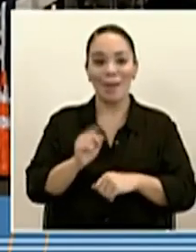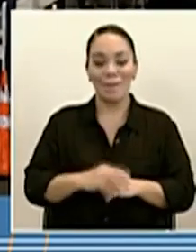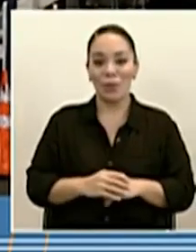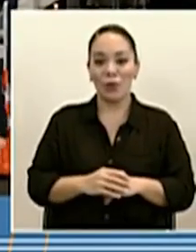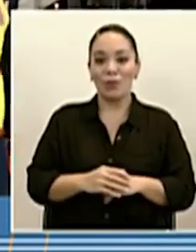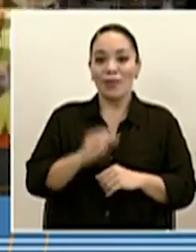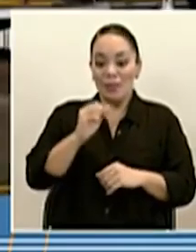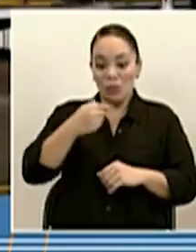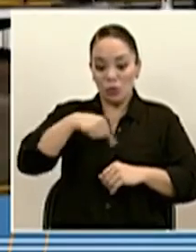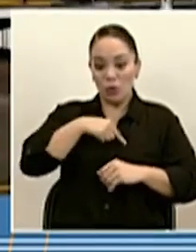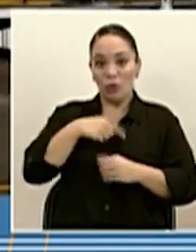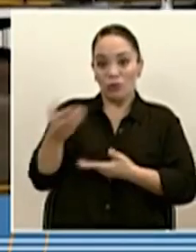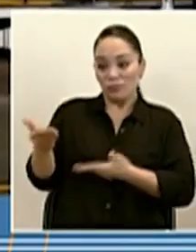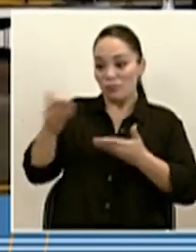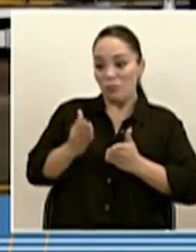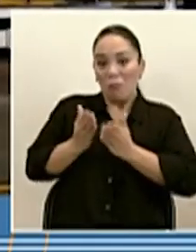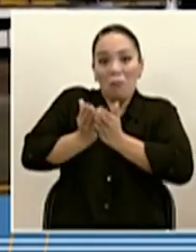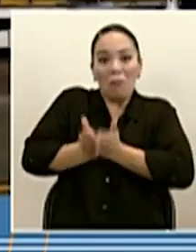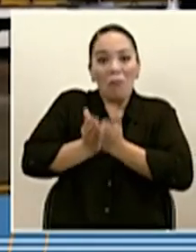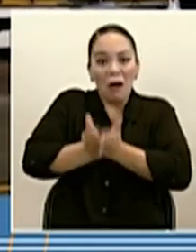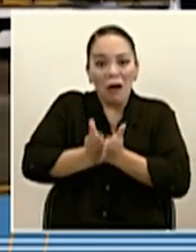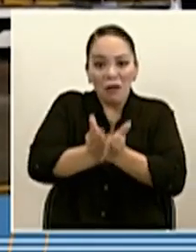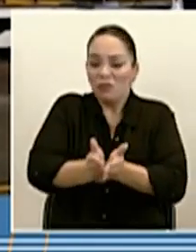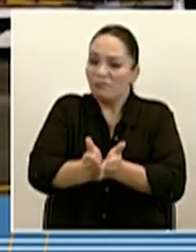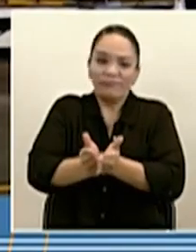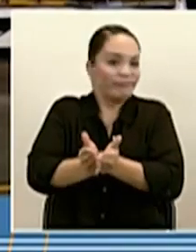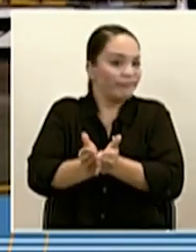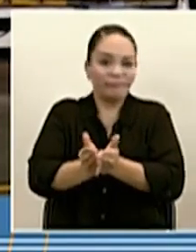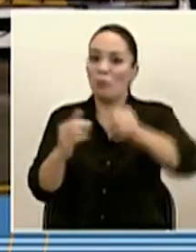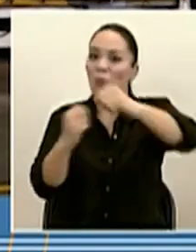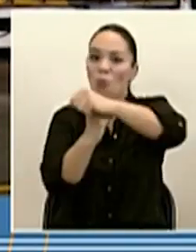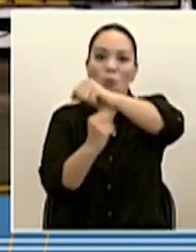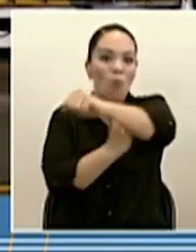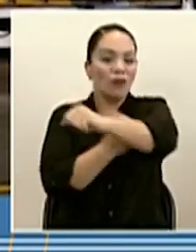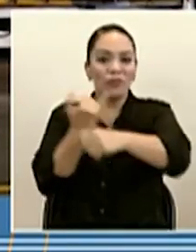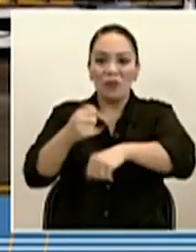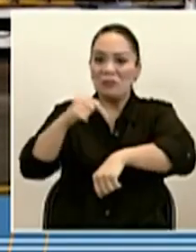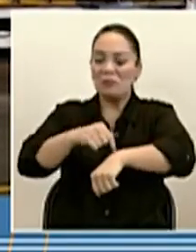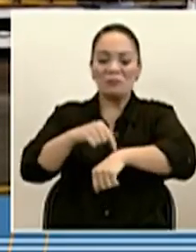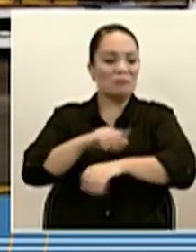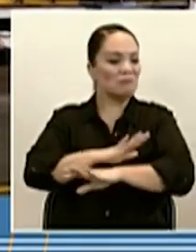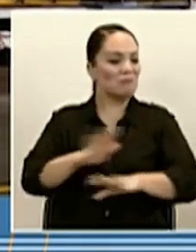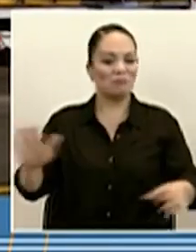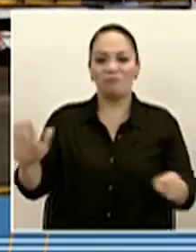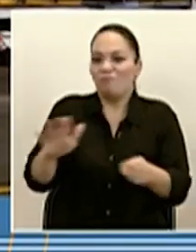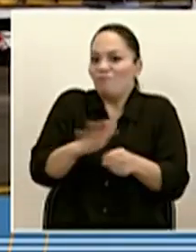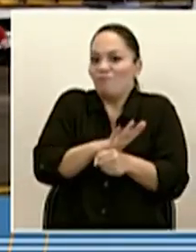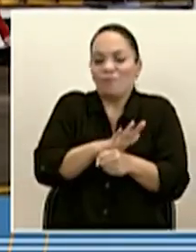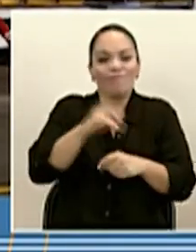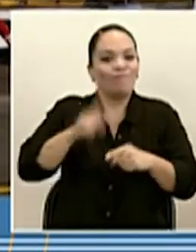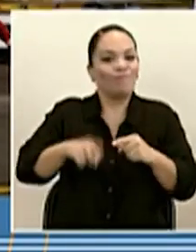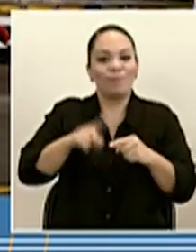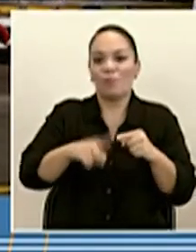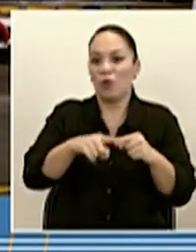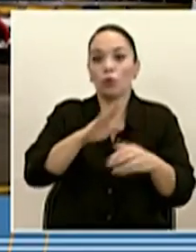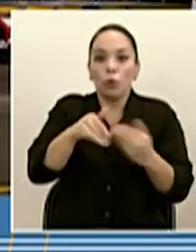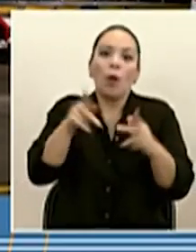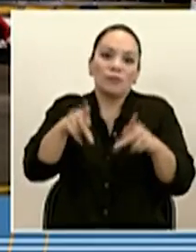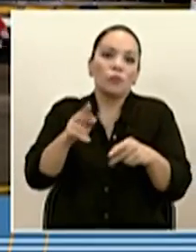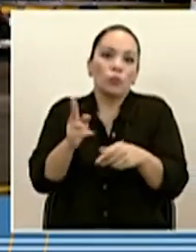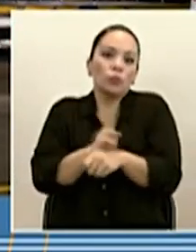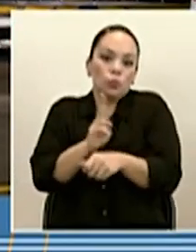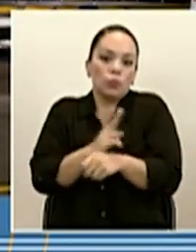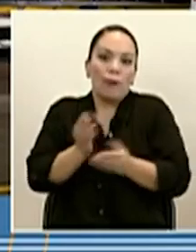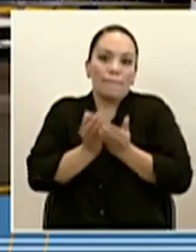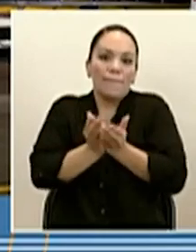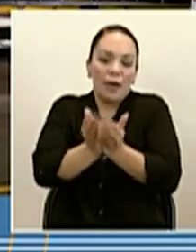lo trajéramos por barco, los puertos en este momento están saturados, todo el mundo quiere también traer por barco. Y algunos han